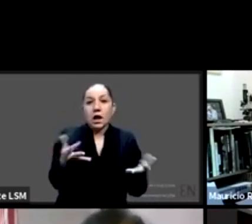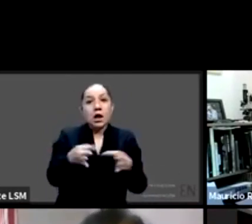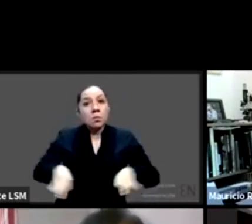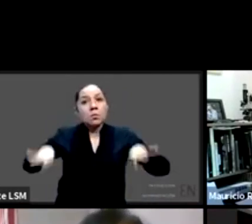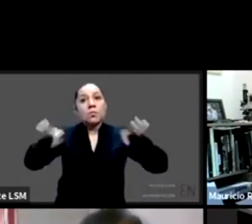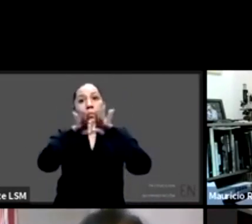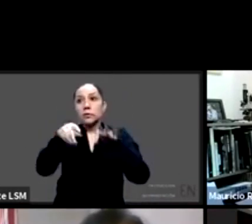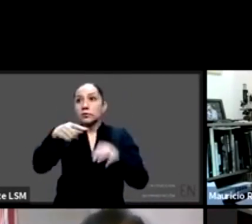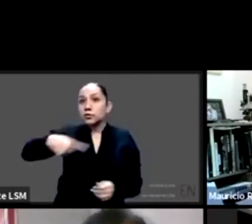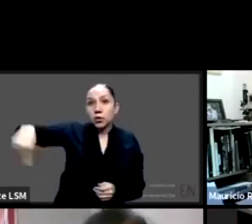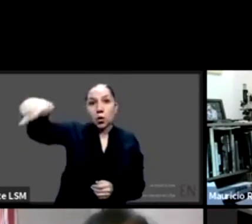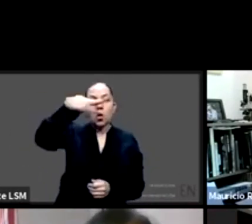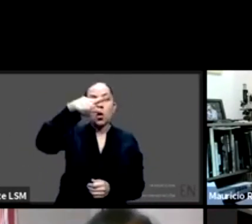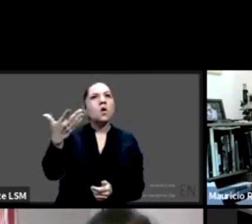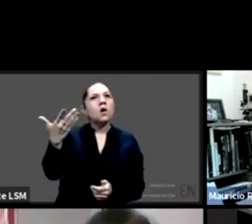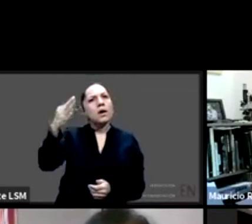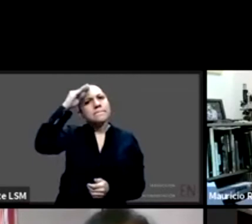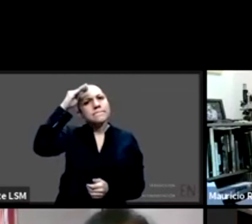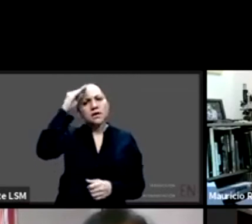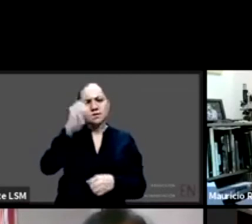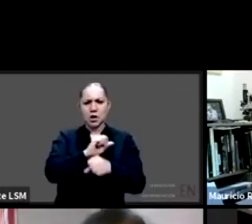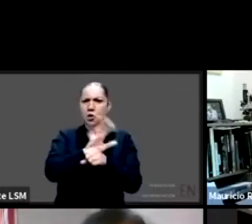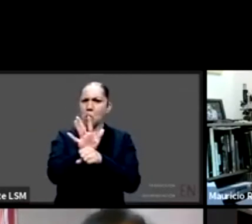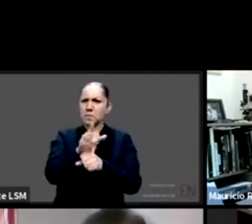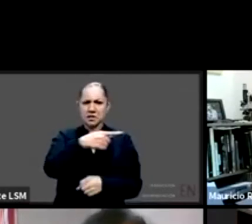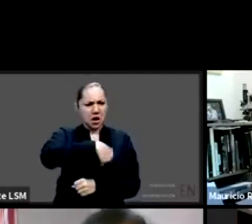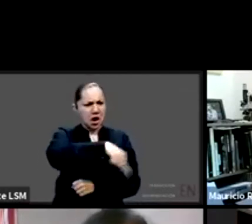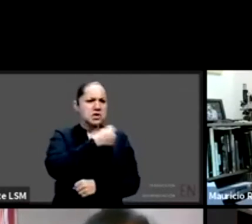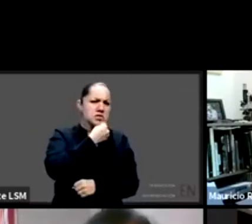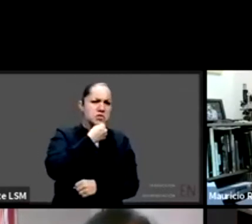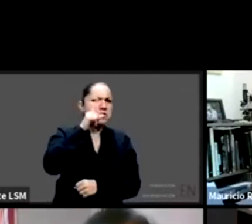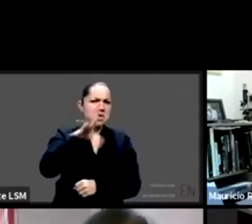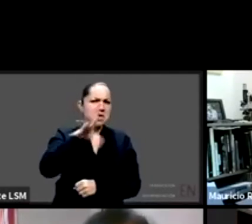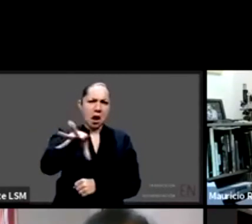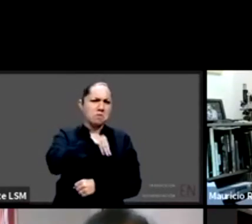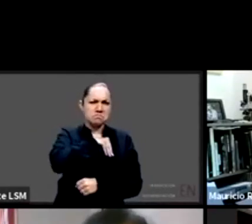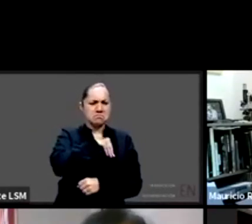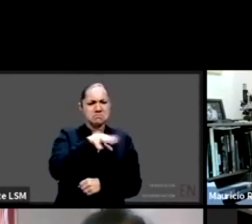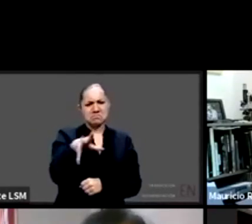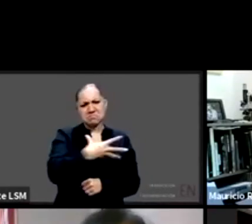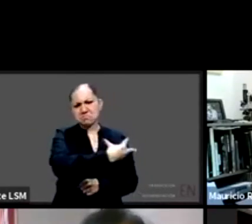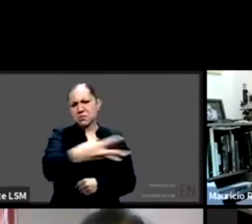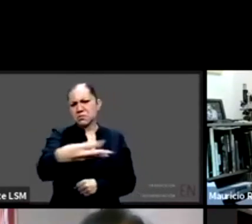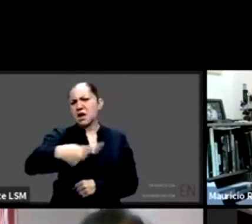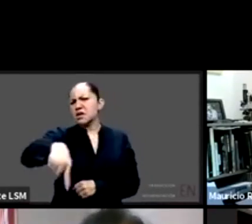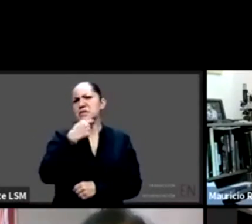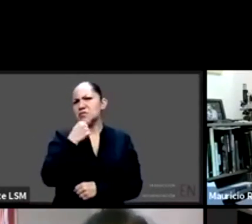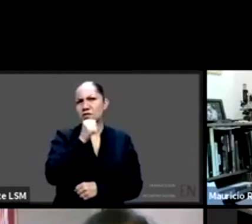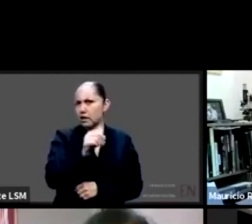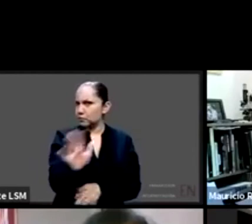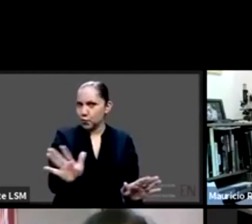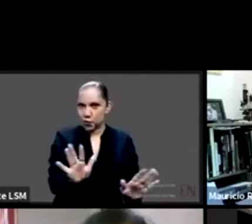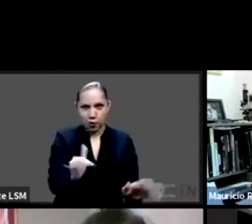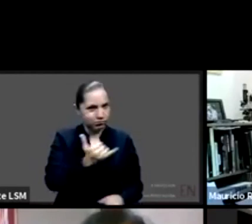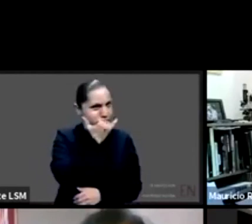niños niñas y adolescentes es es incorrecto es incorrecto alrededor del 4 o 5 por ciento del total